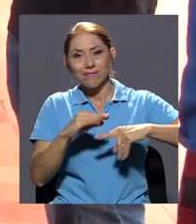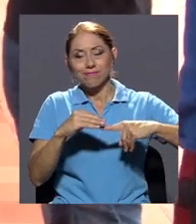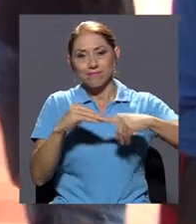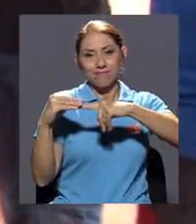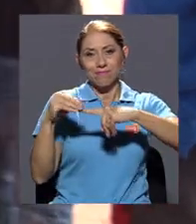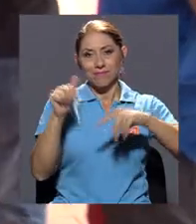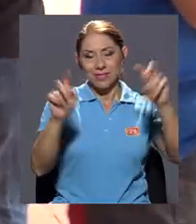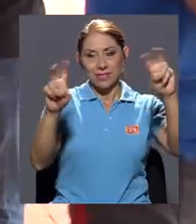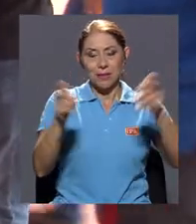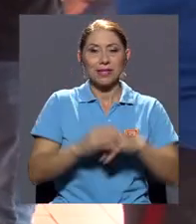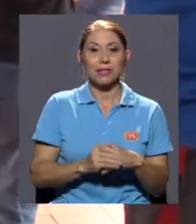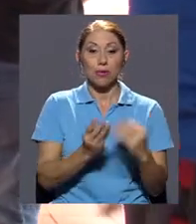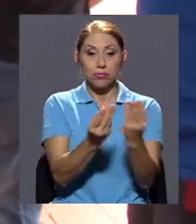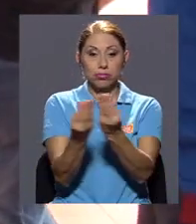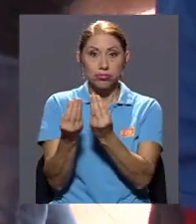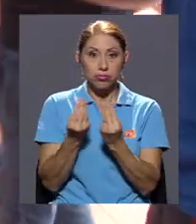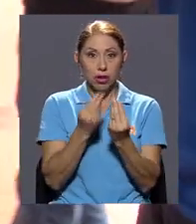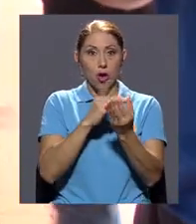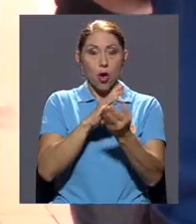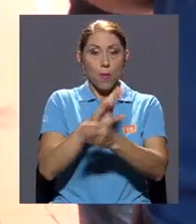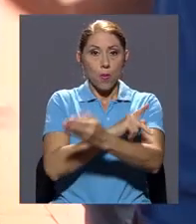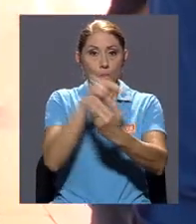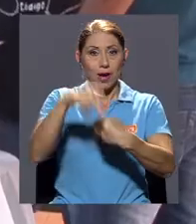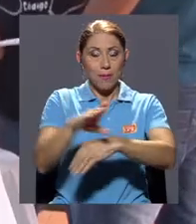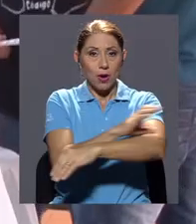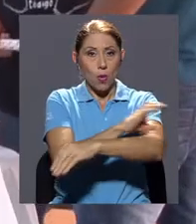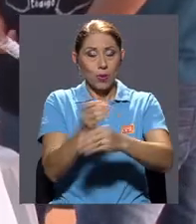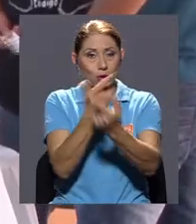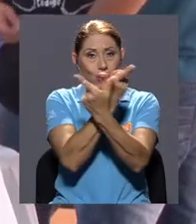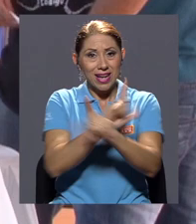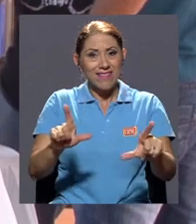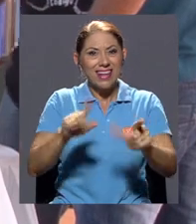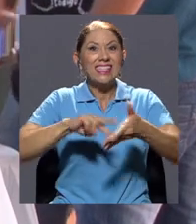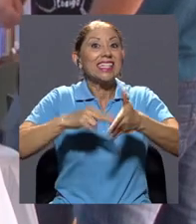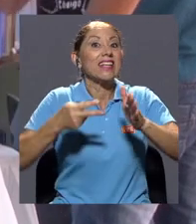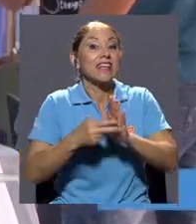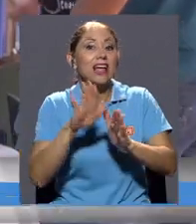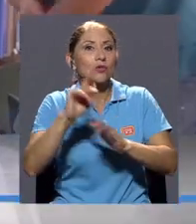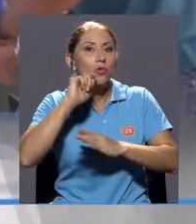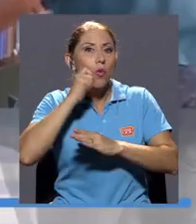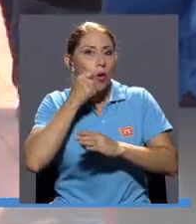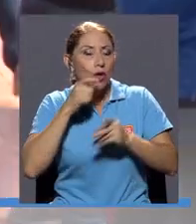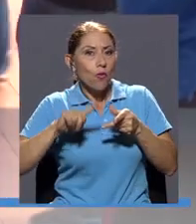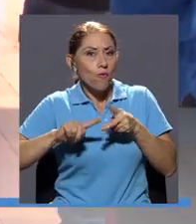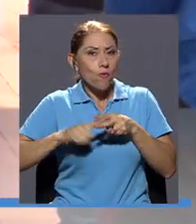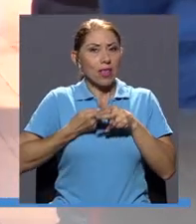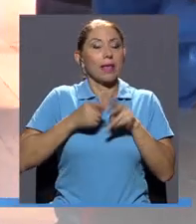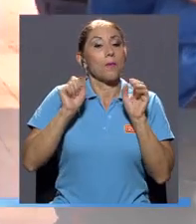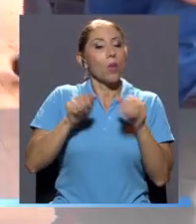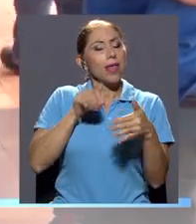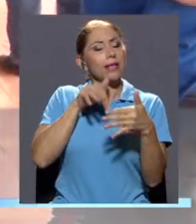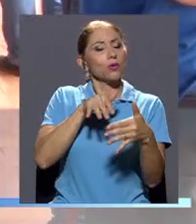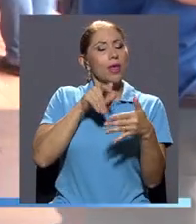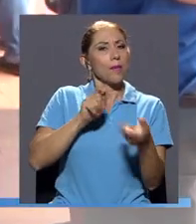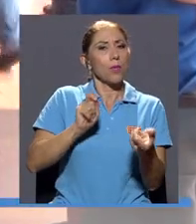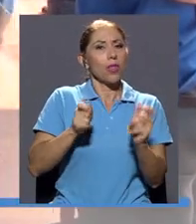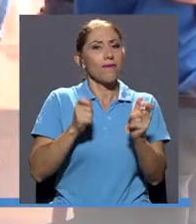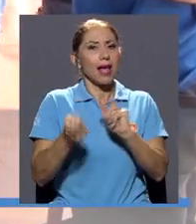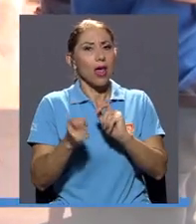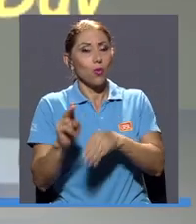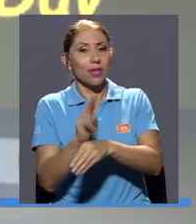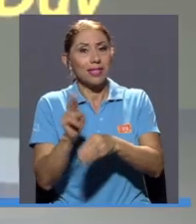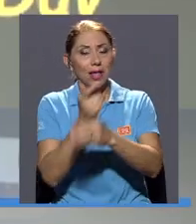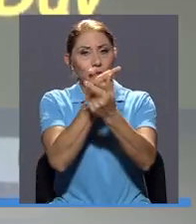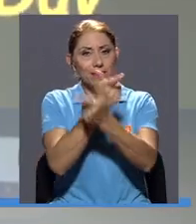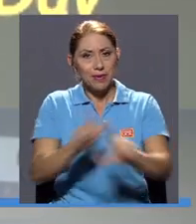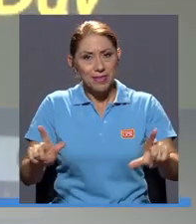El software libre es todo programa informático cuyo código fuente puede ser estudiado, modificado y utilizado libremente. Con el